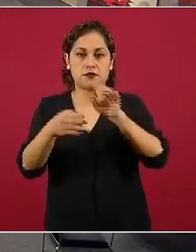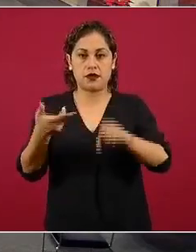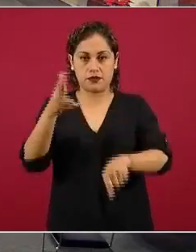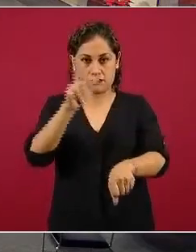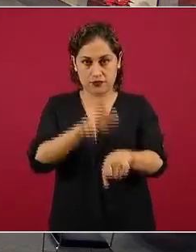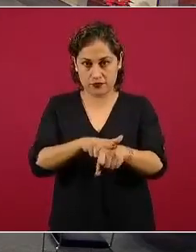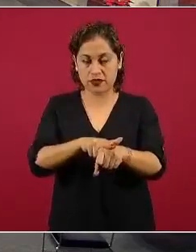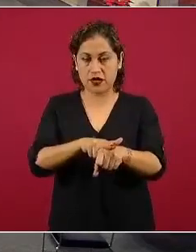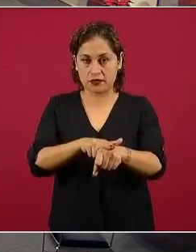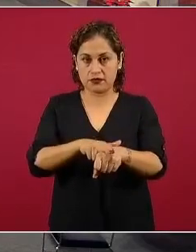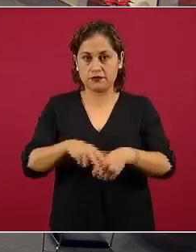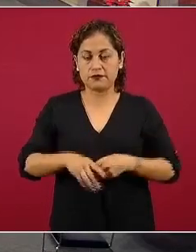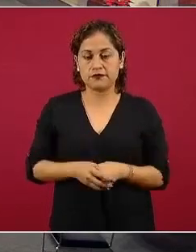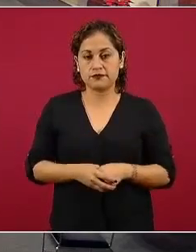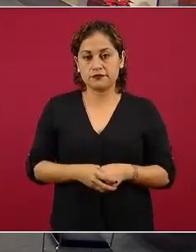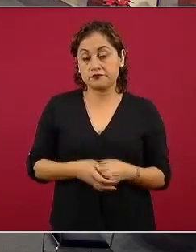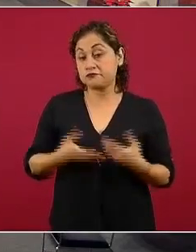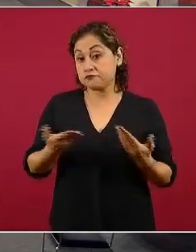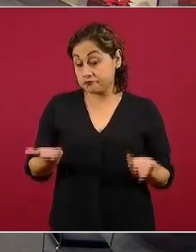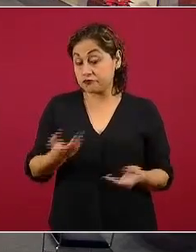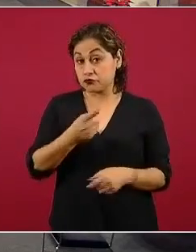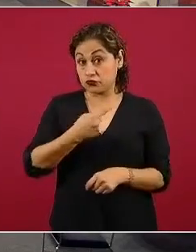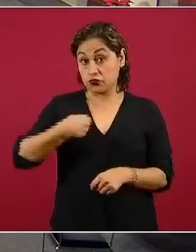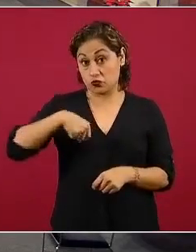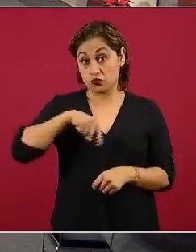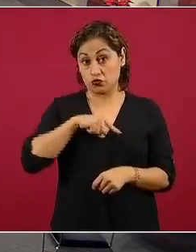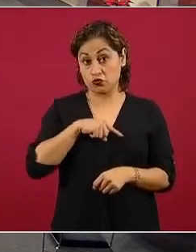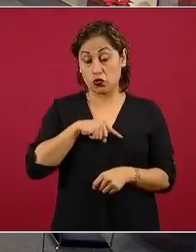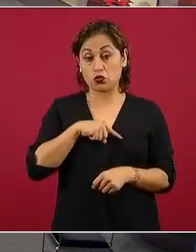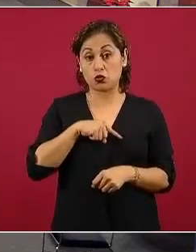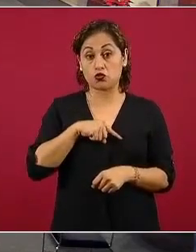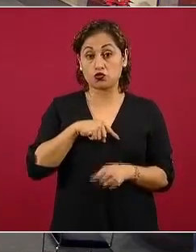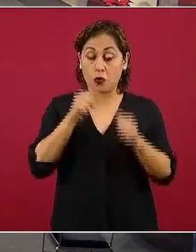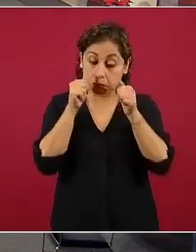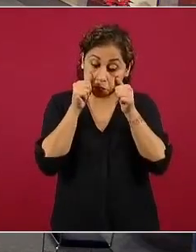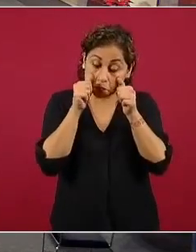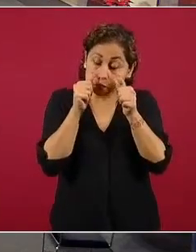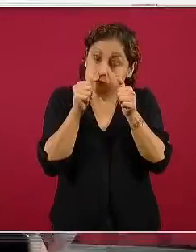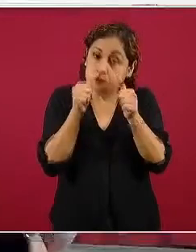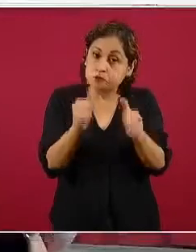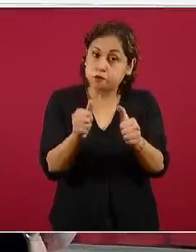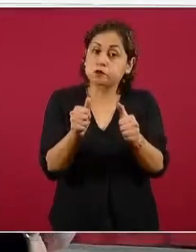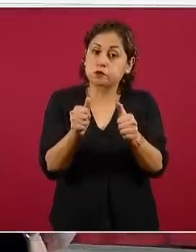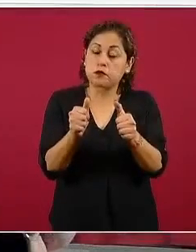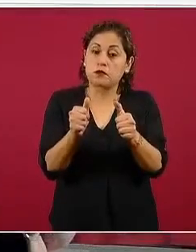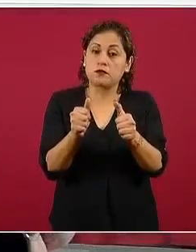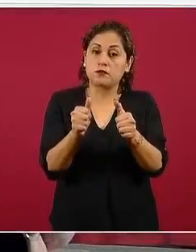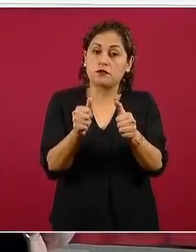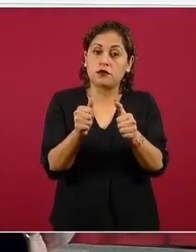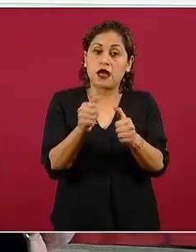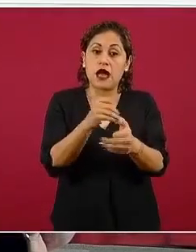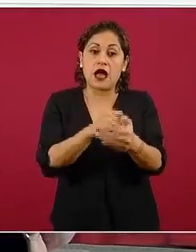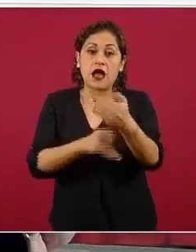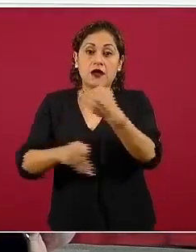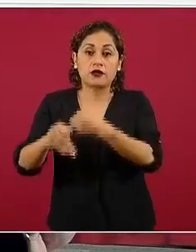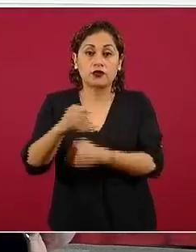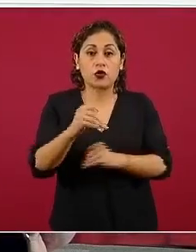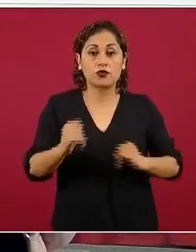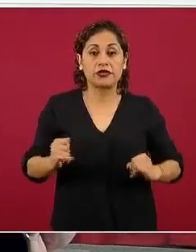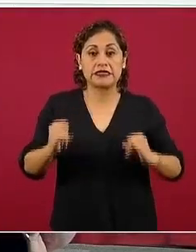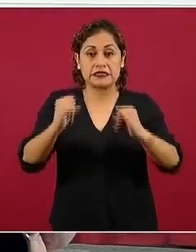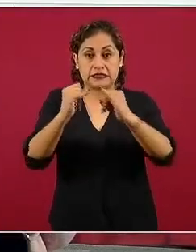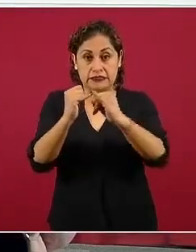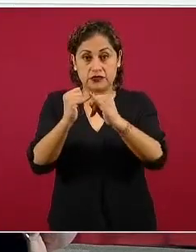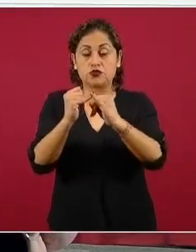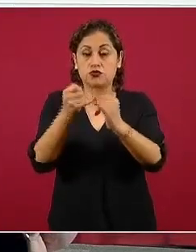hemos sido muy cuidadosos de priorizar y que cada institución priorice a